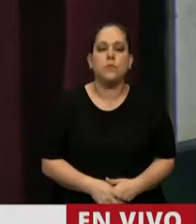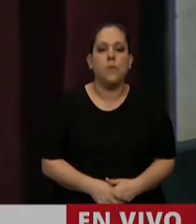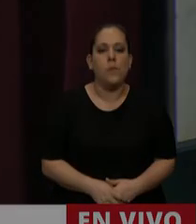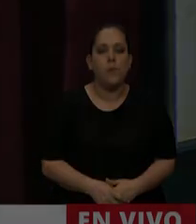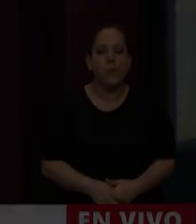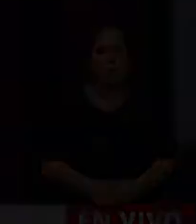diputada.